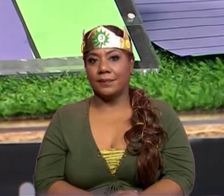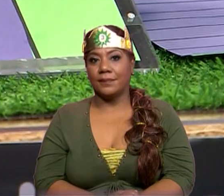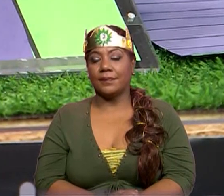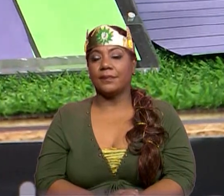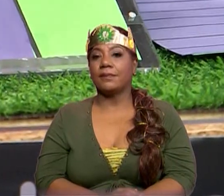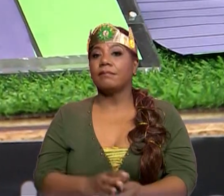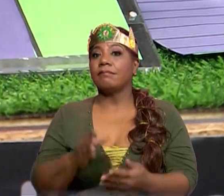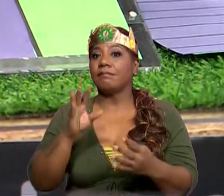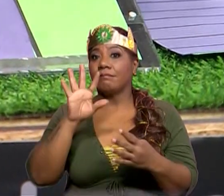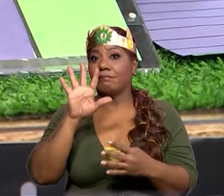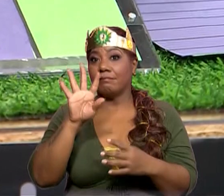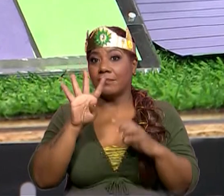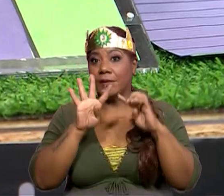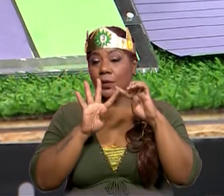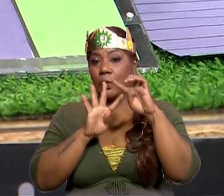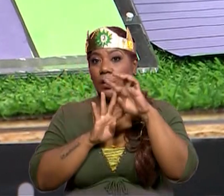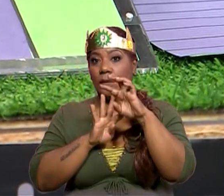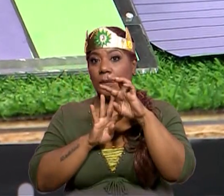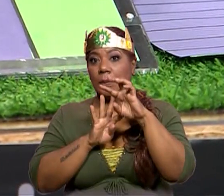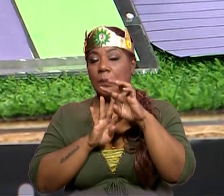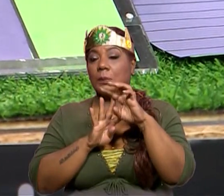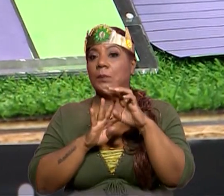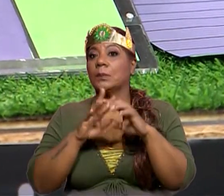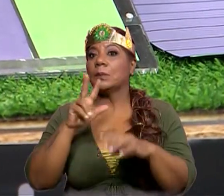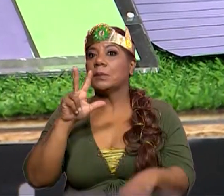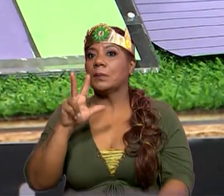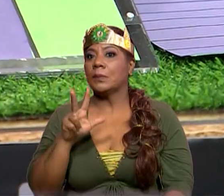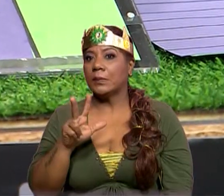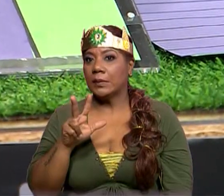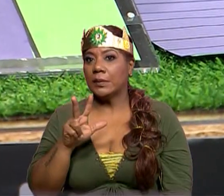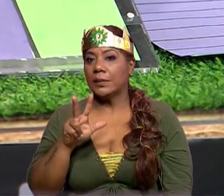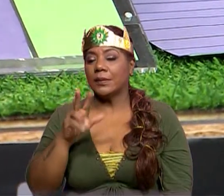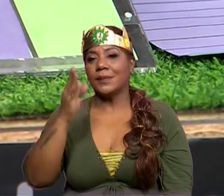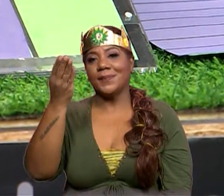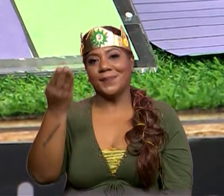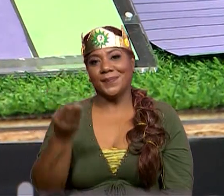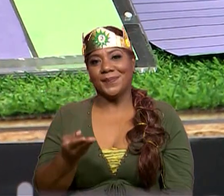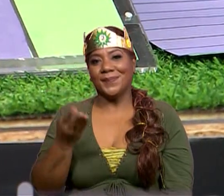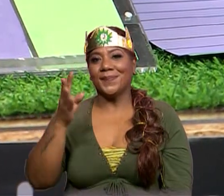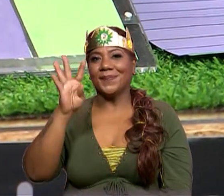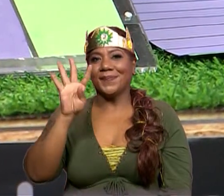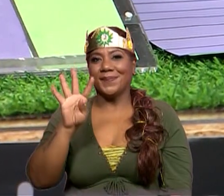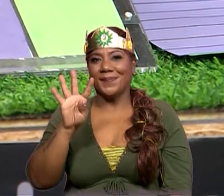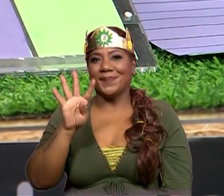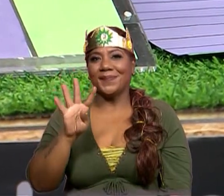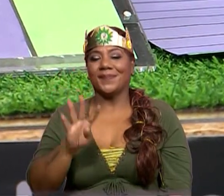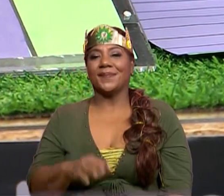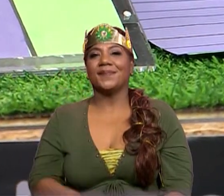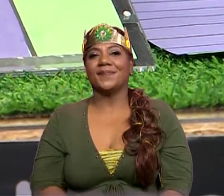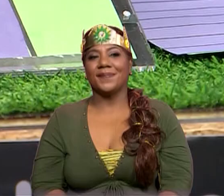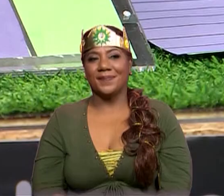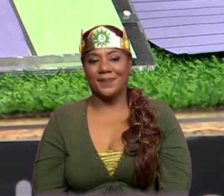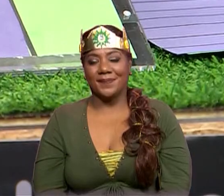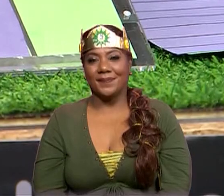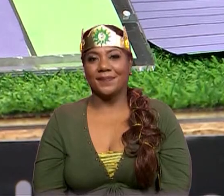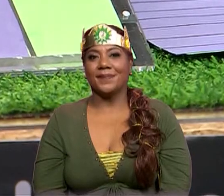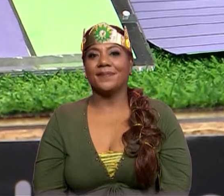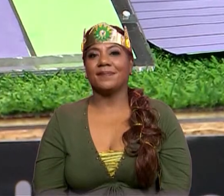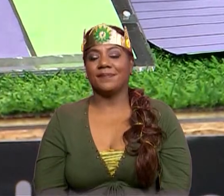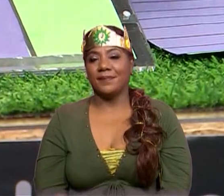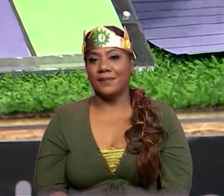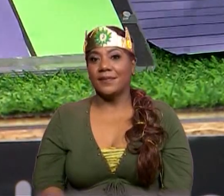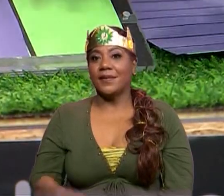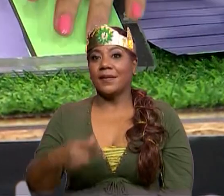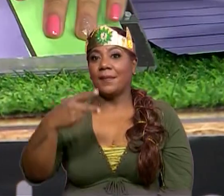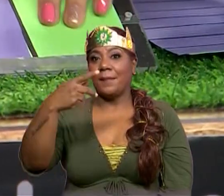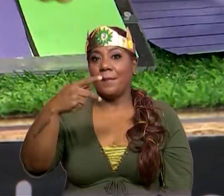y solo he tomado tres. Entonces, ahí puedo ver la representación de tres cuartos, que es una fracción propia.